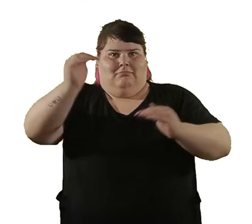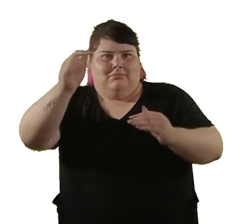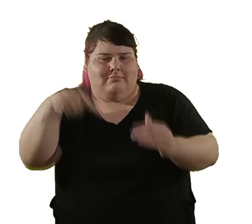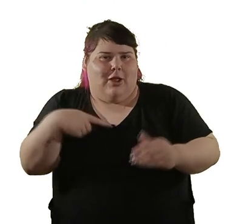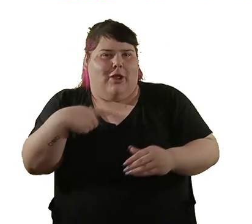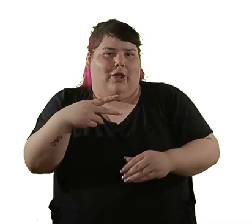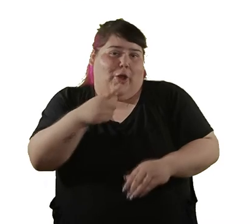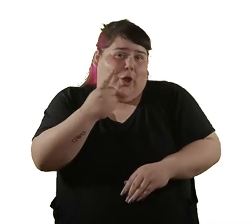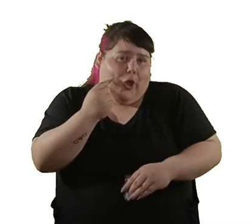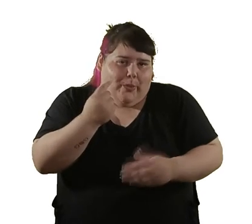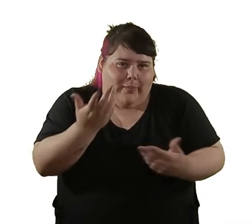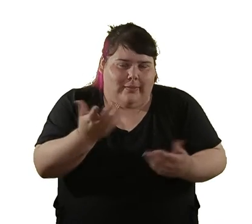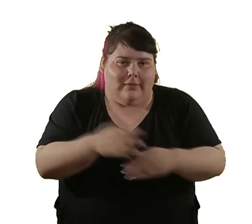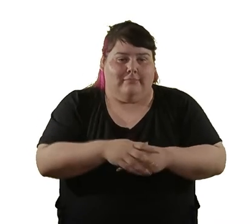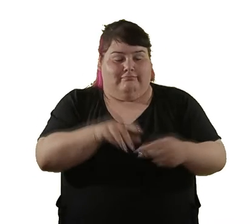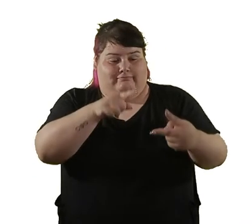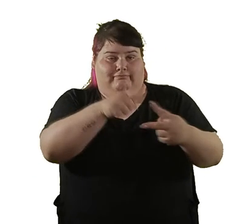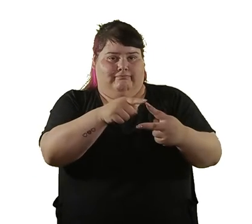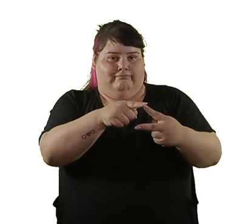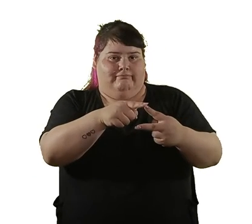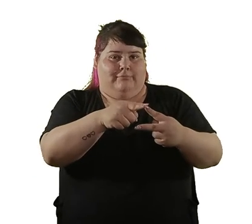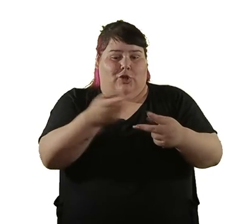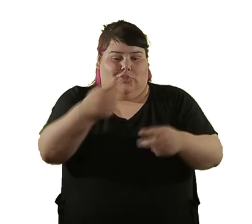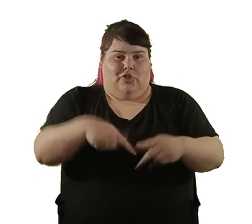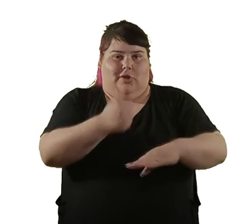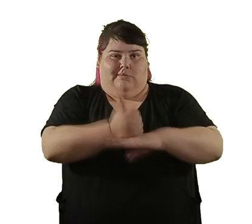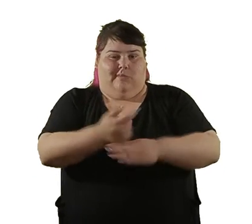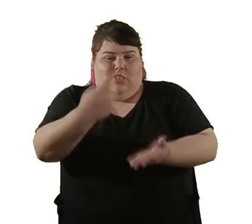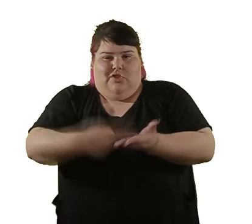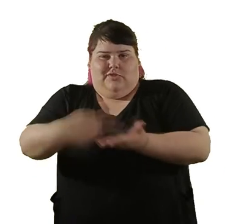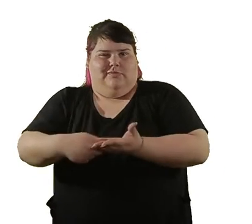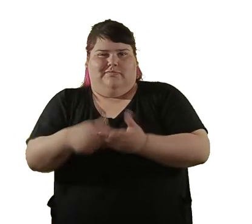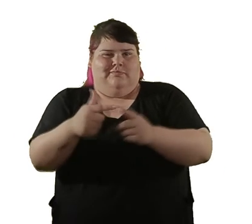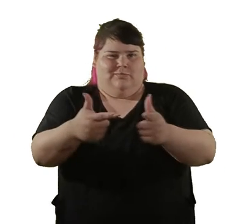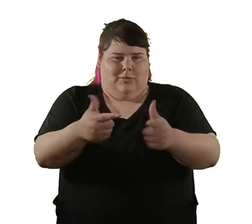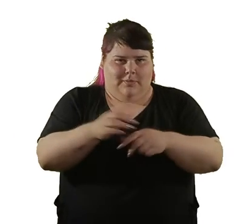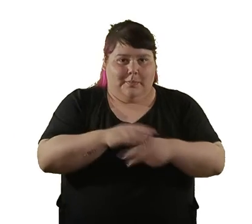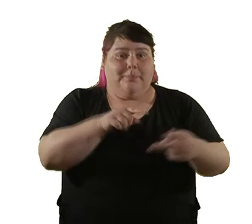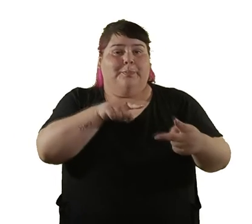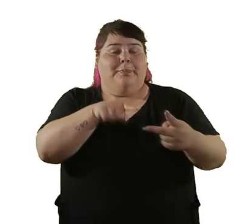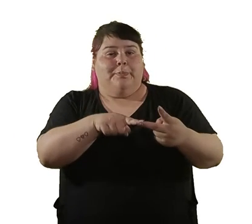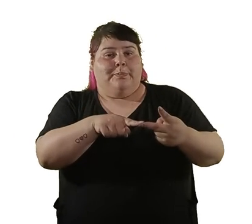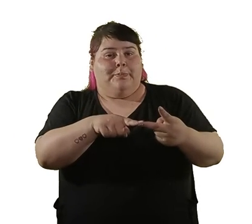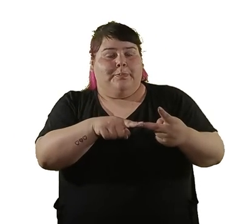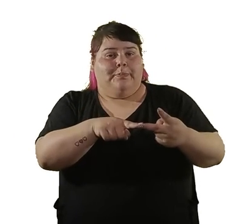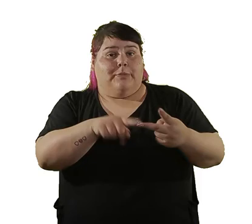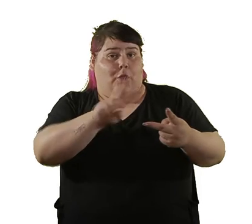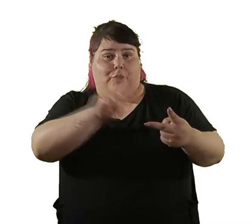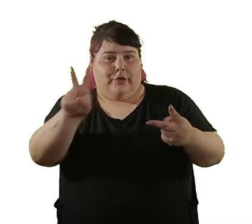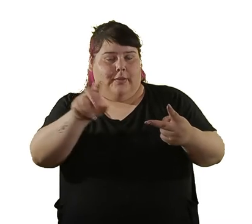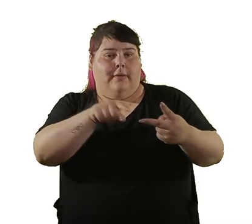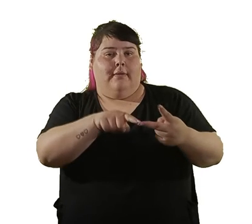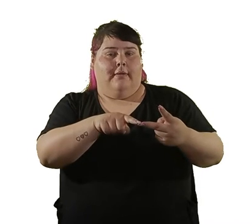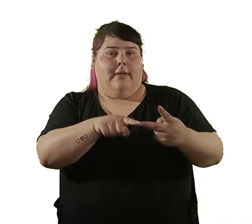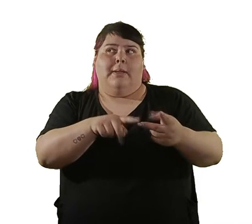varones. Entonces, por un lado es eso, no estamos en las mesas de decisiones. Somos un montón, pero no estamos en las mesas de decisiones. Después, por el otro, tenemos el problema